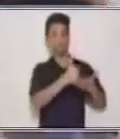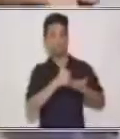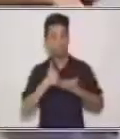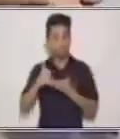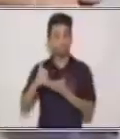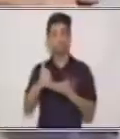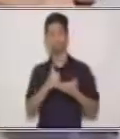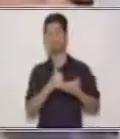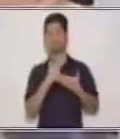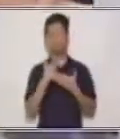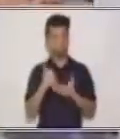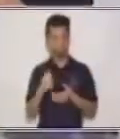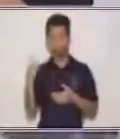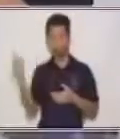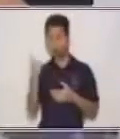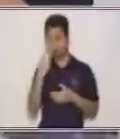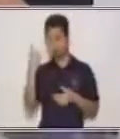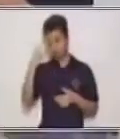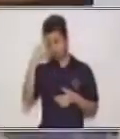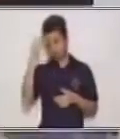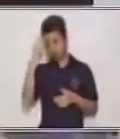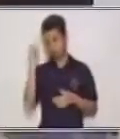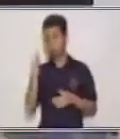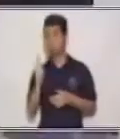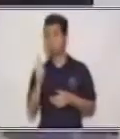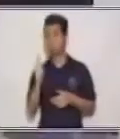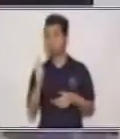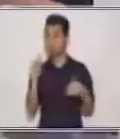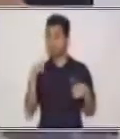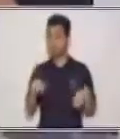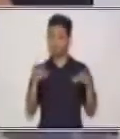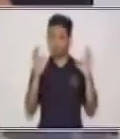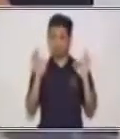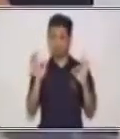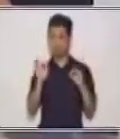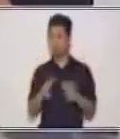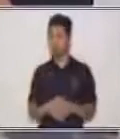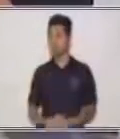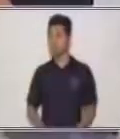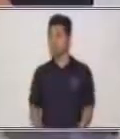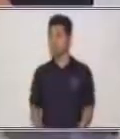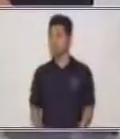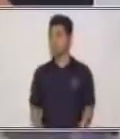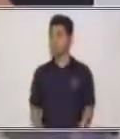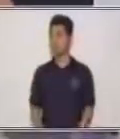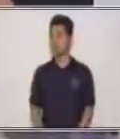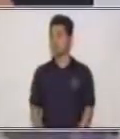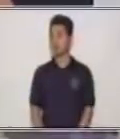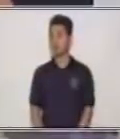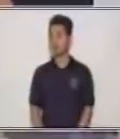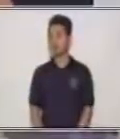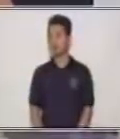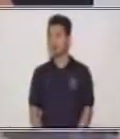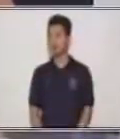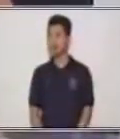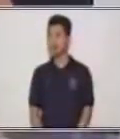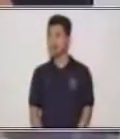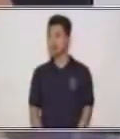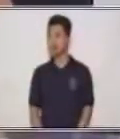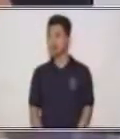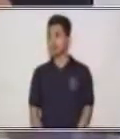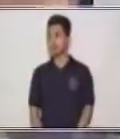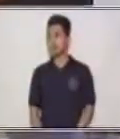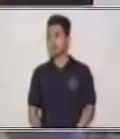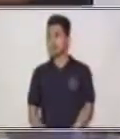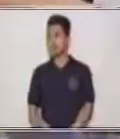Y si todos trabajamos, esto será mucho mejor. Muy bien. Ahora tengo un problema.